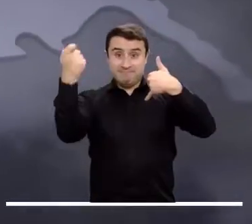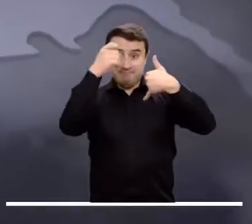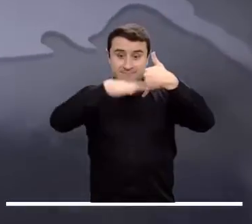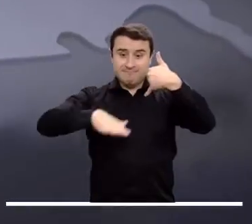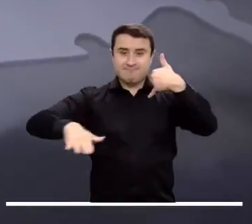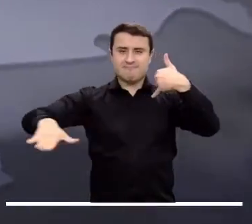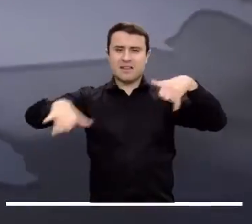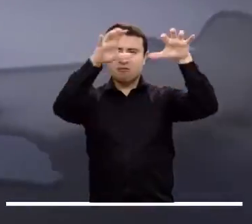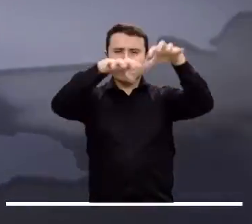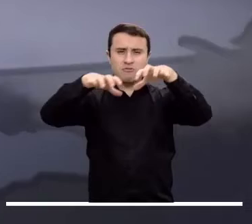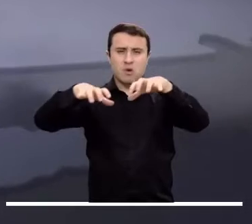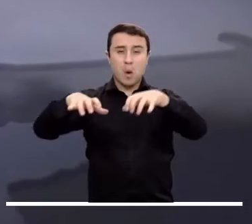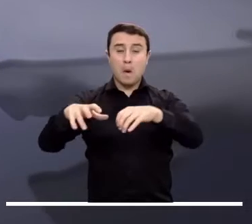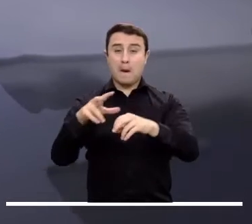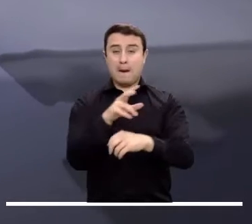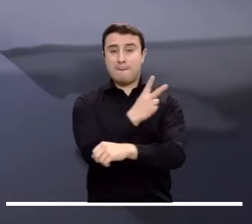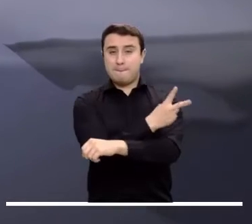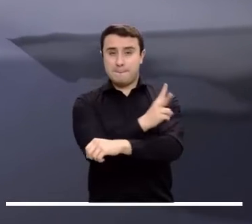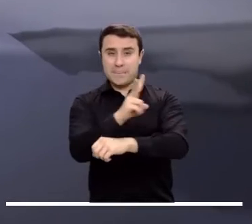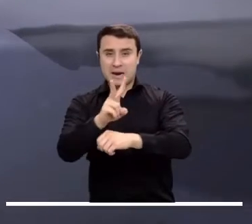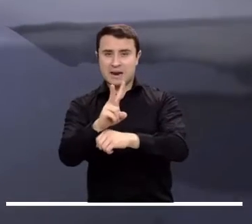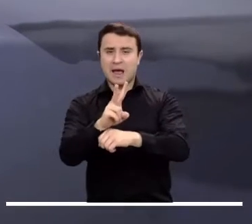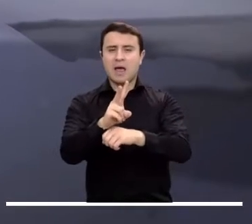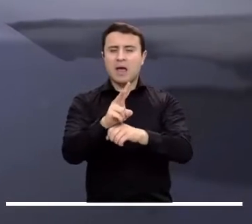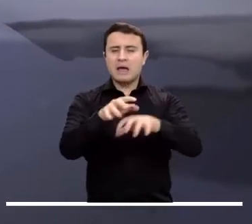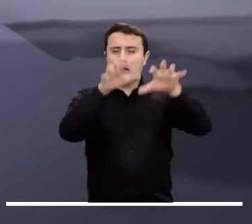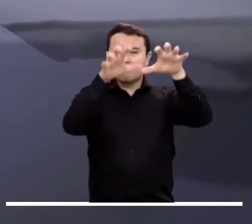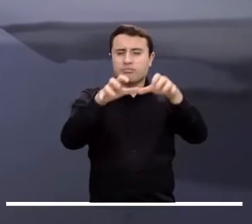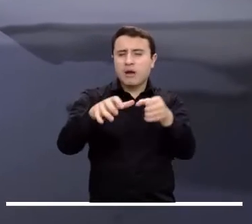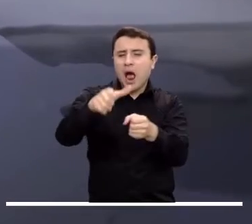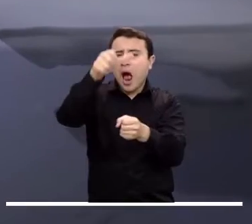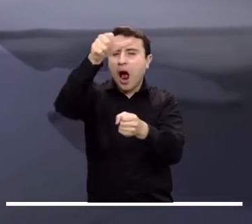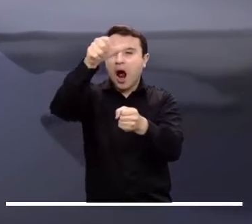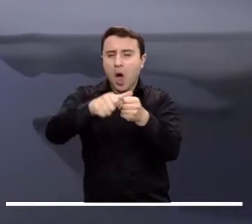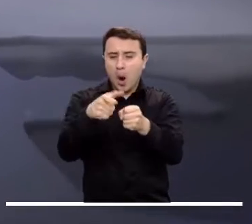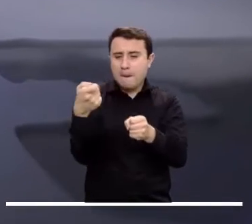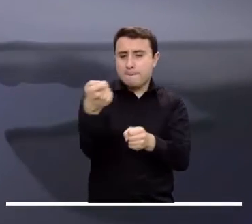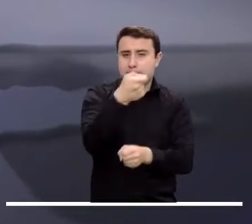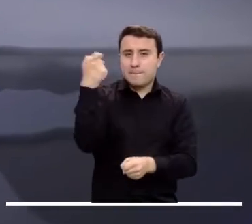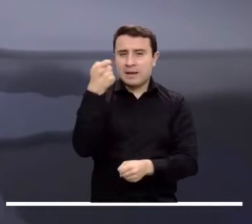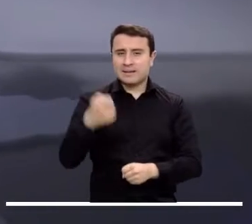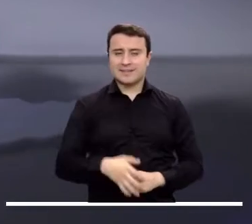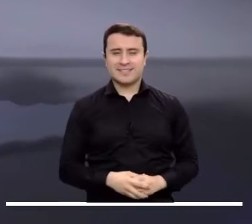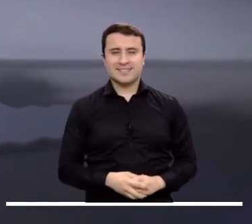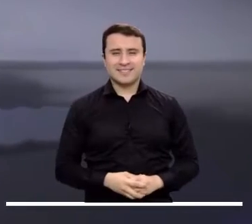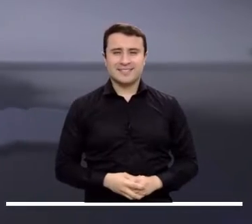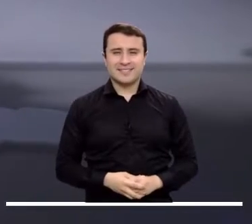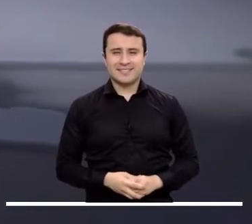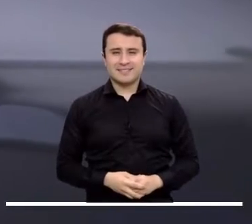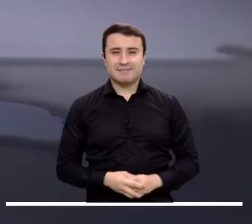En los llanos orientales habrá lluvias en Bichada y lluvias ligeras en Arauca y sectores de Meta.